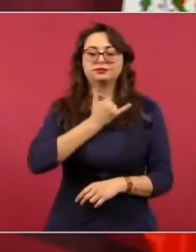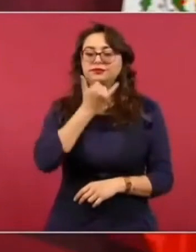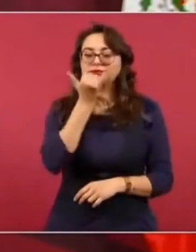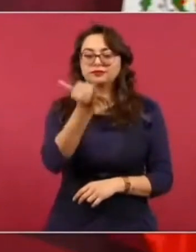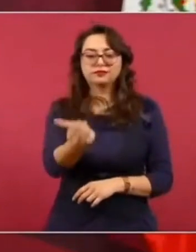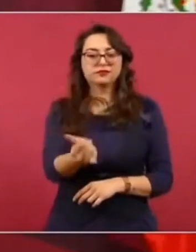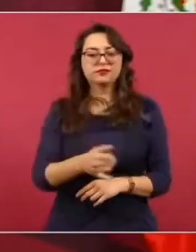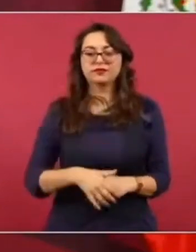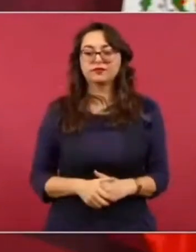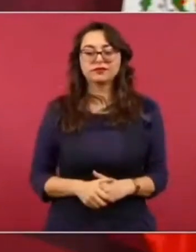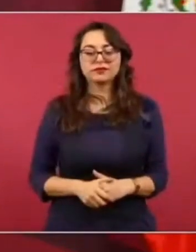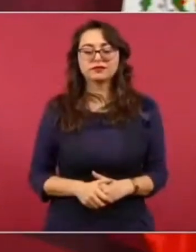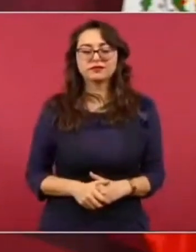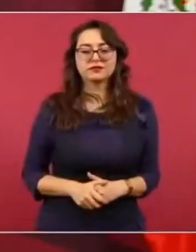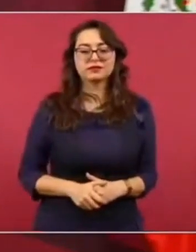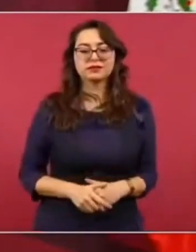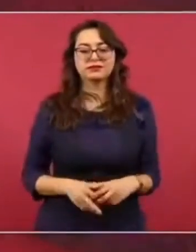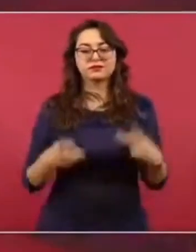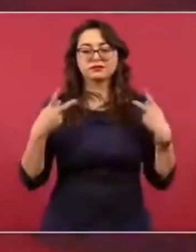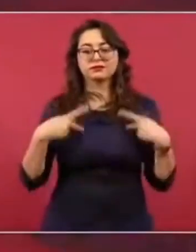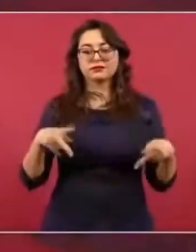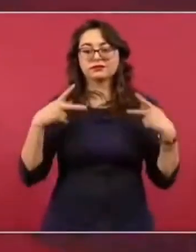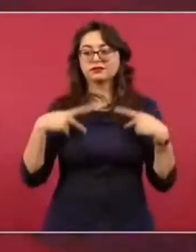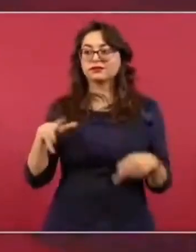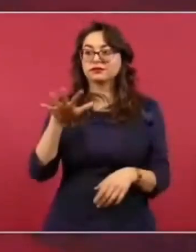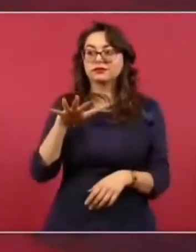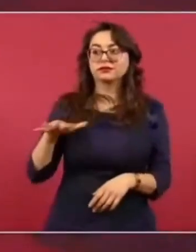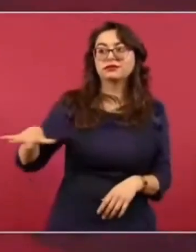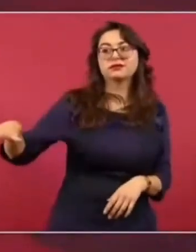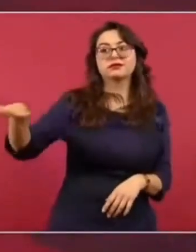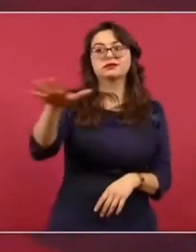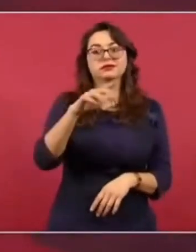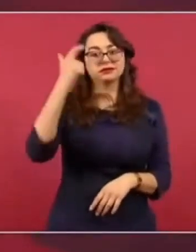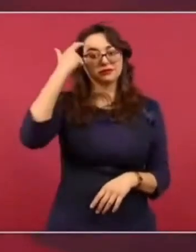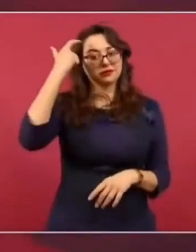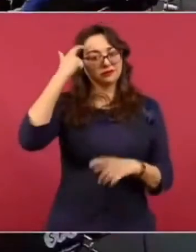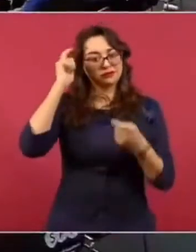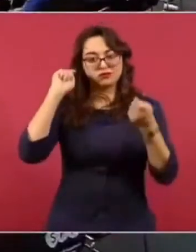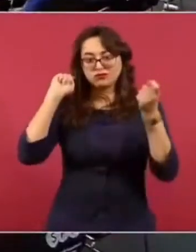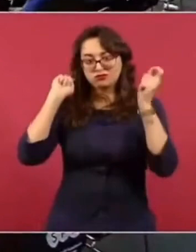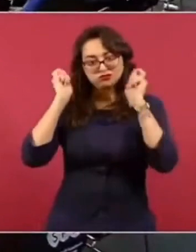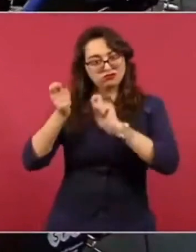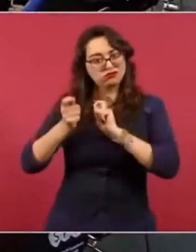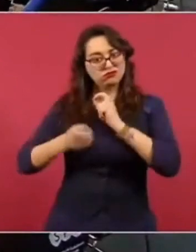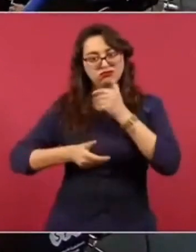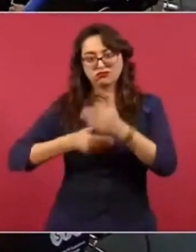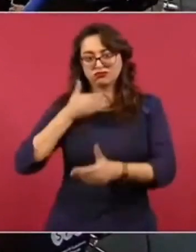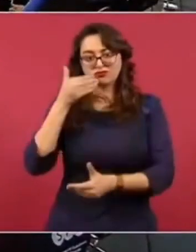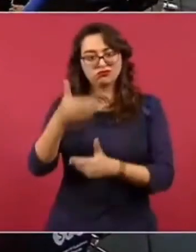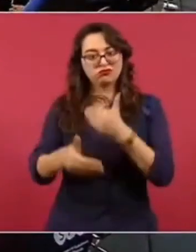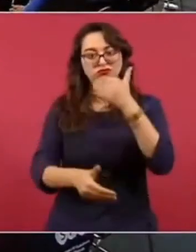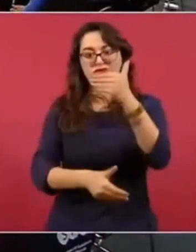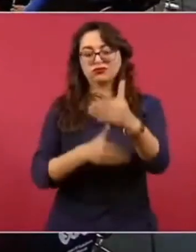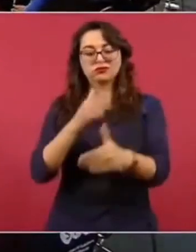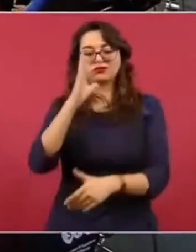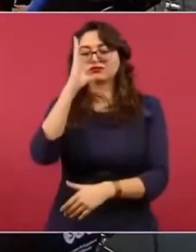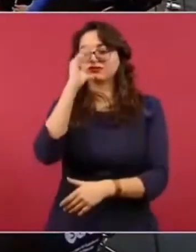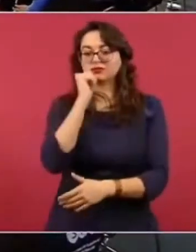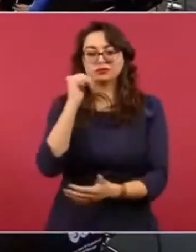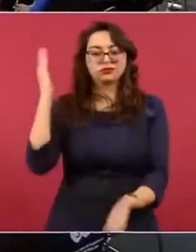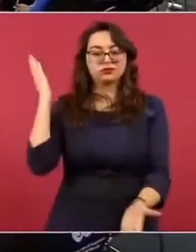Ya este proceso de transformación se echó a andar y ya no lo van a detener.